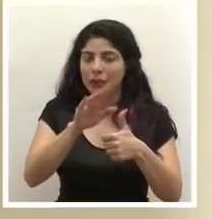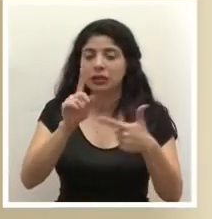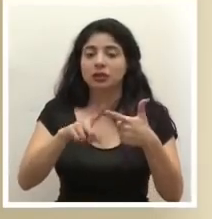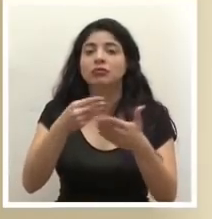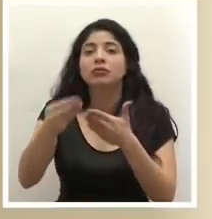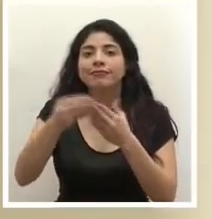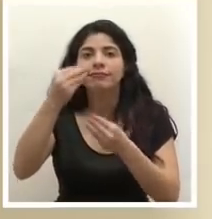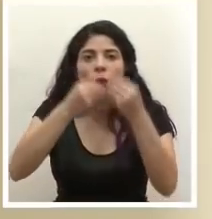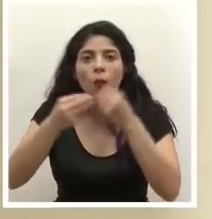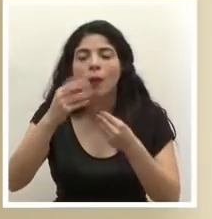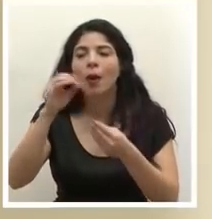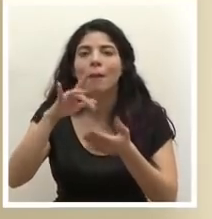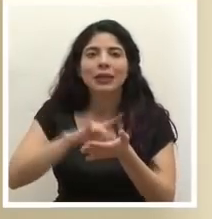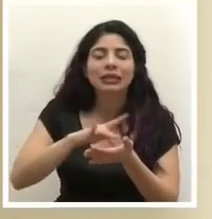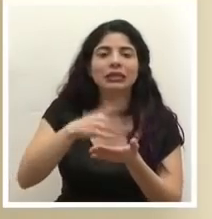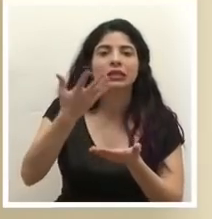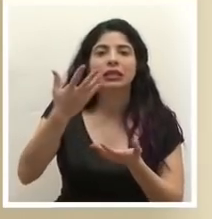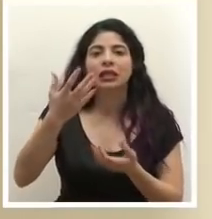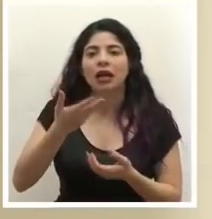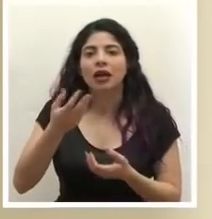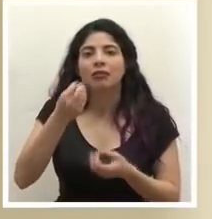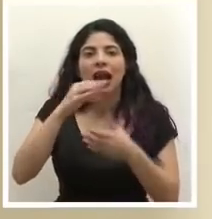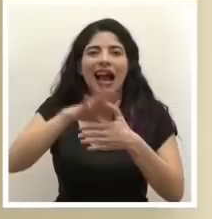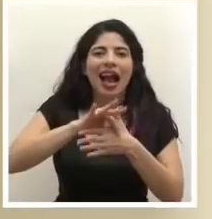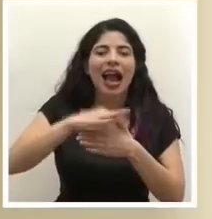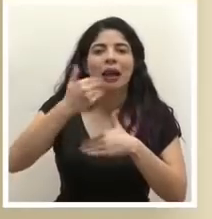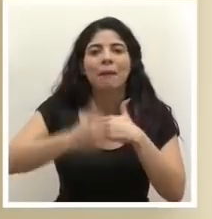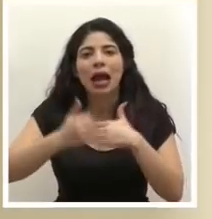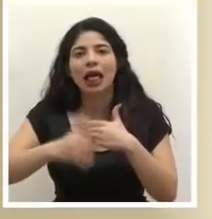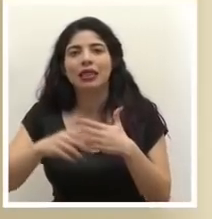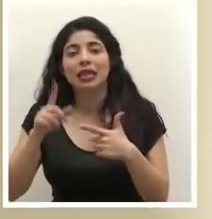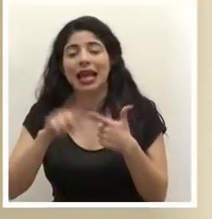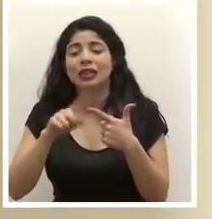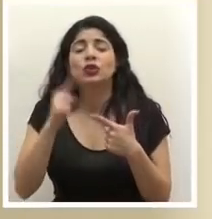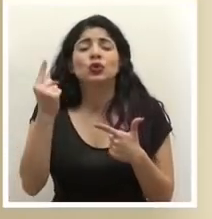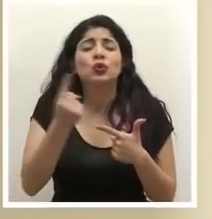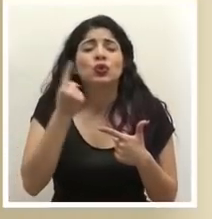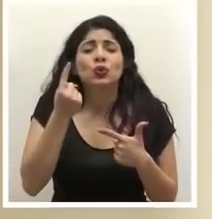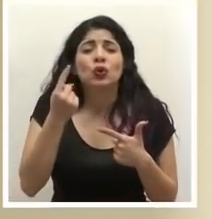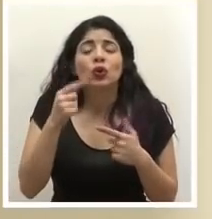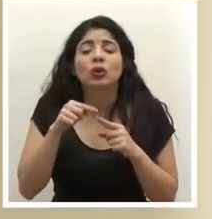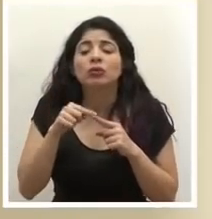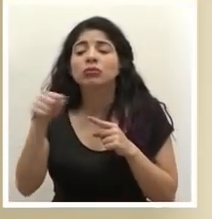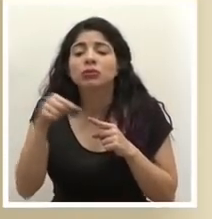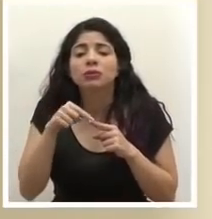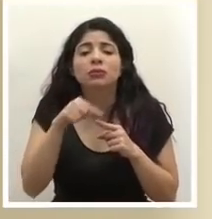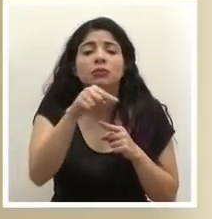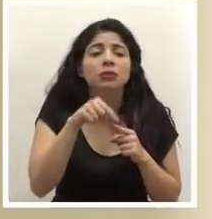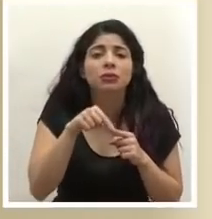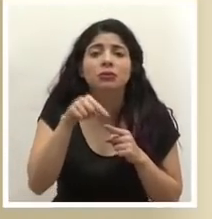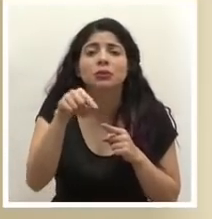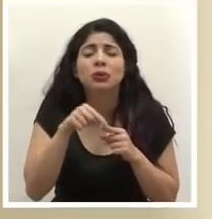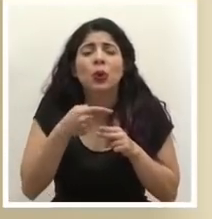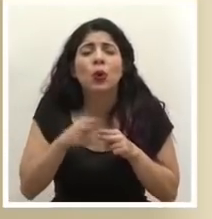abastecerse de medicamentos de alimentos carnicerías panaderías es decir únicamente los movimientos esenciales y